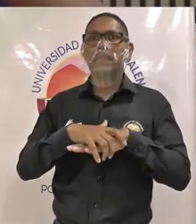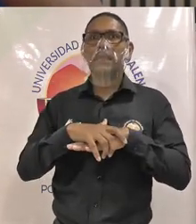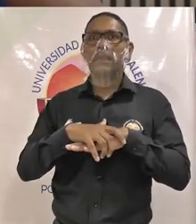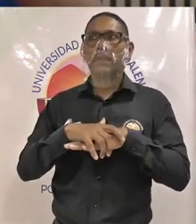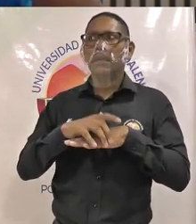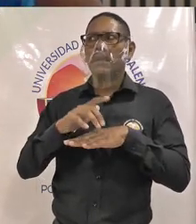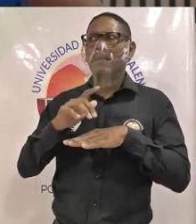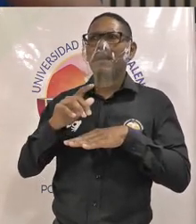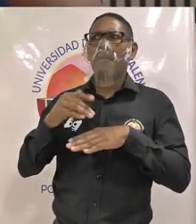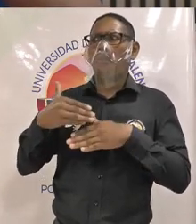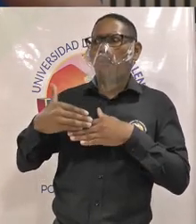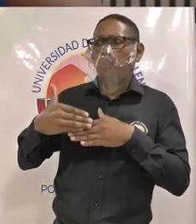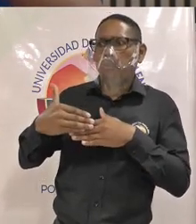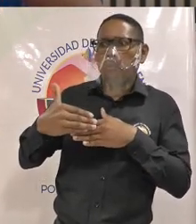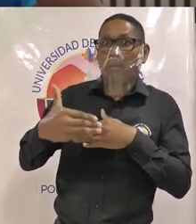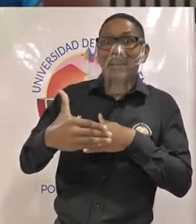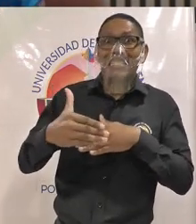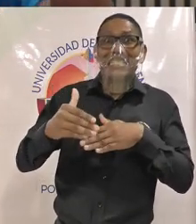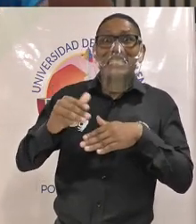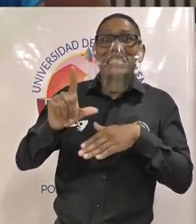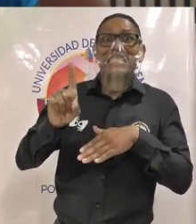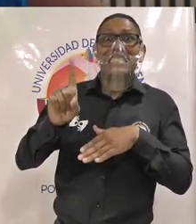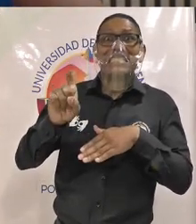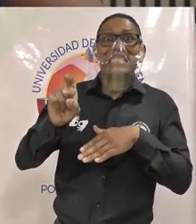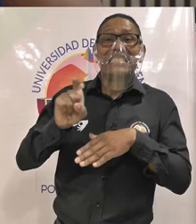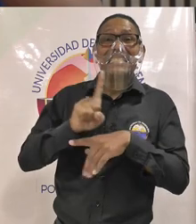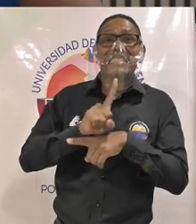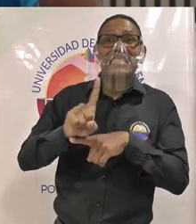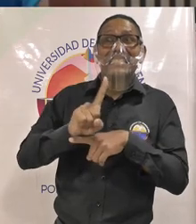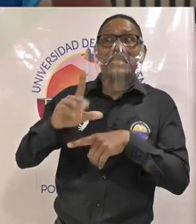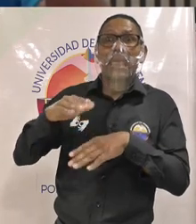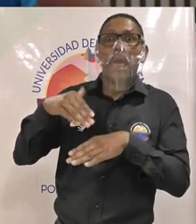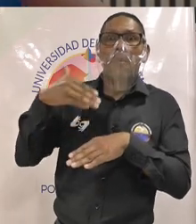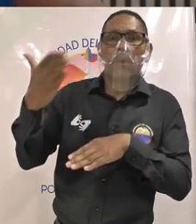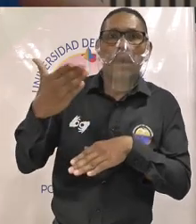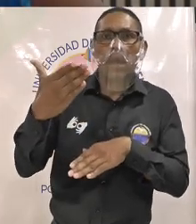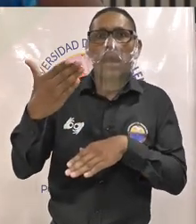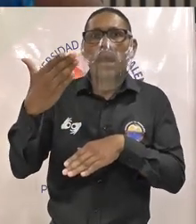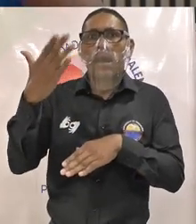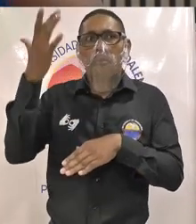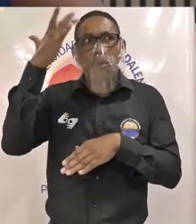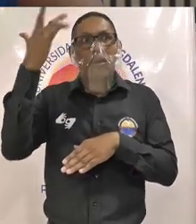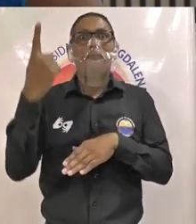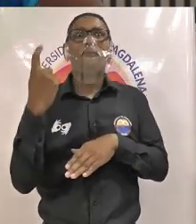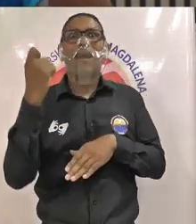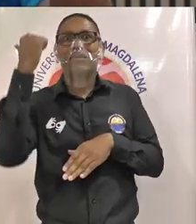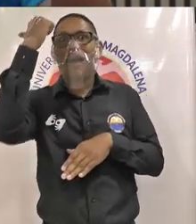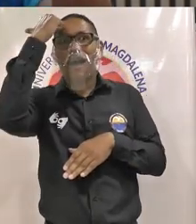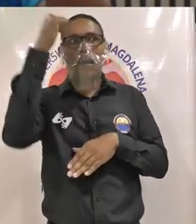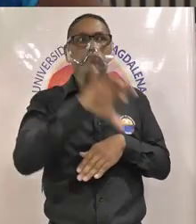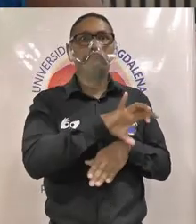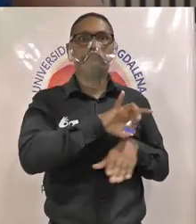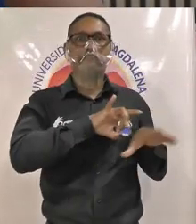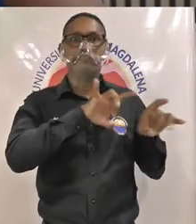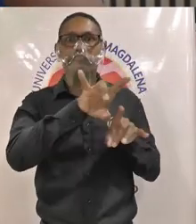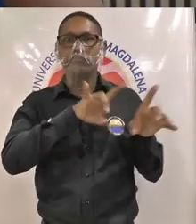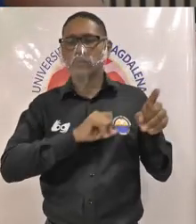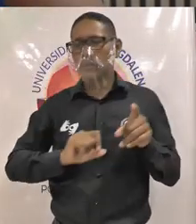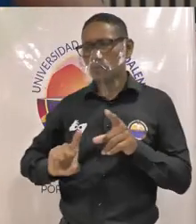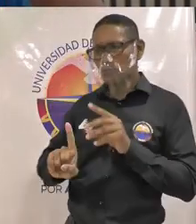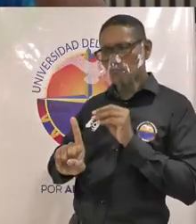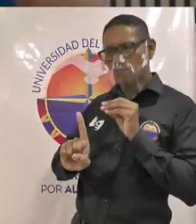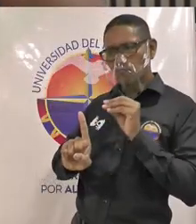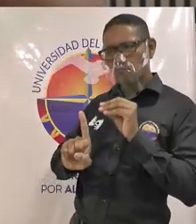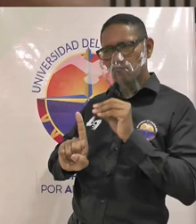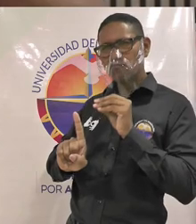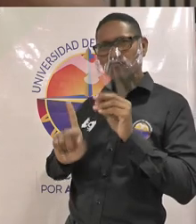seis semanas después y claramente eso correspondía a la ausencia de docentes que hay para realmente capacitar a los estudiantes